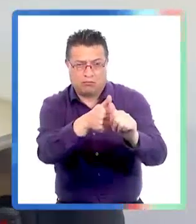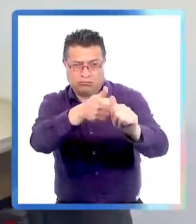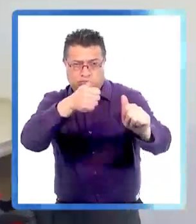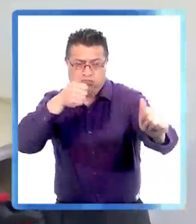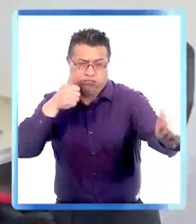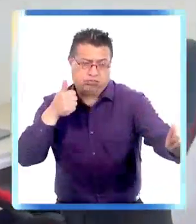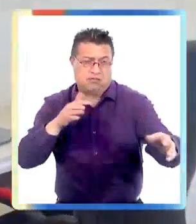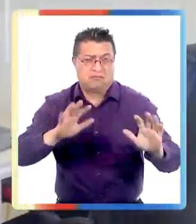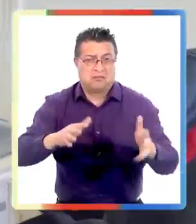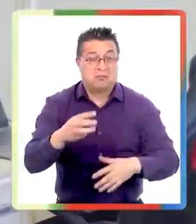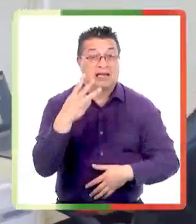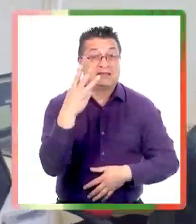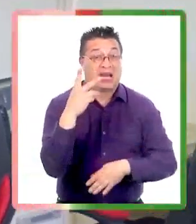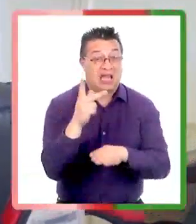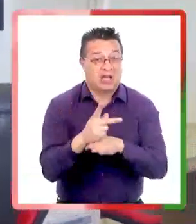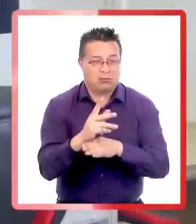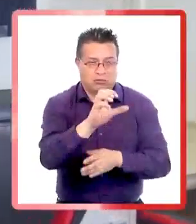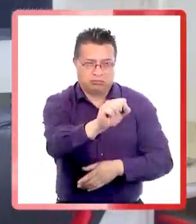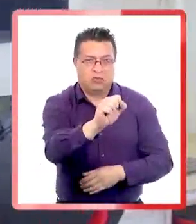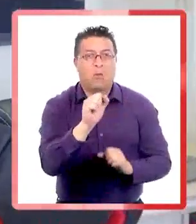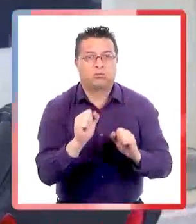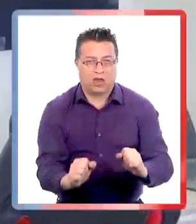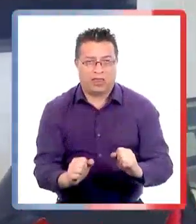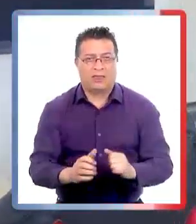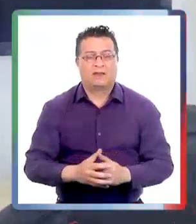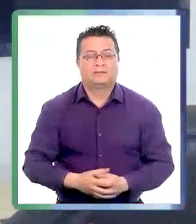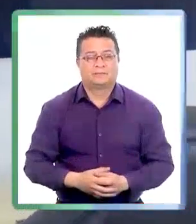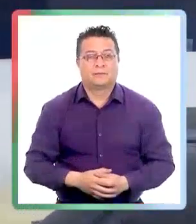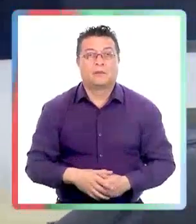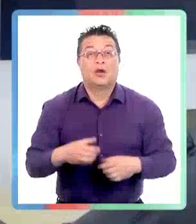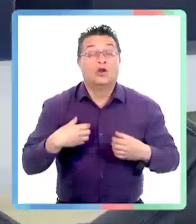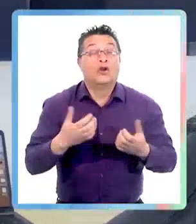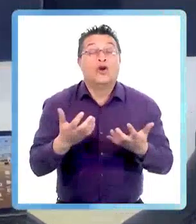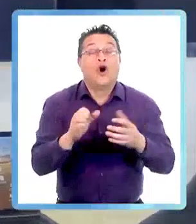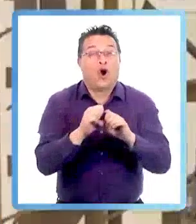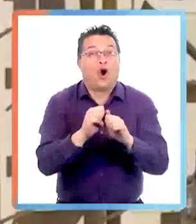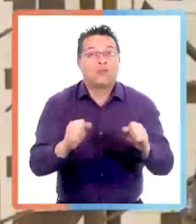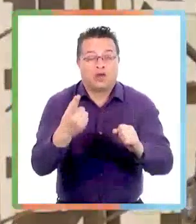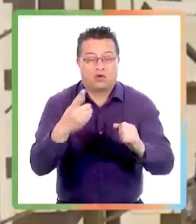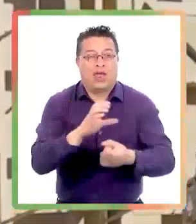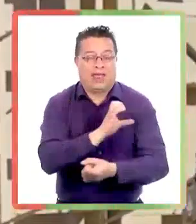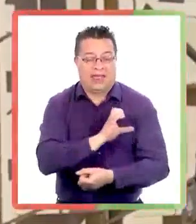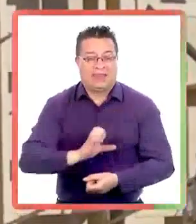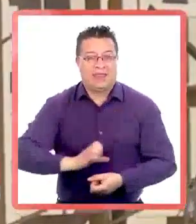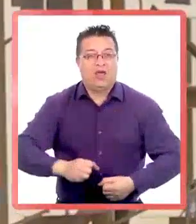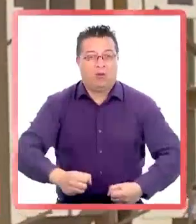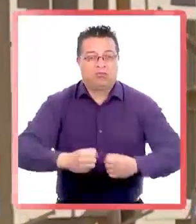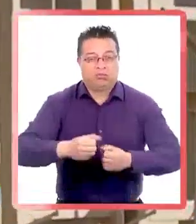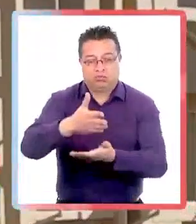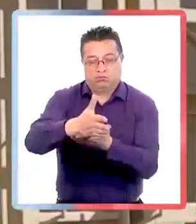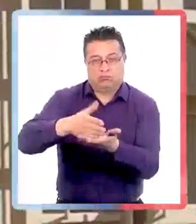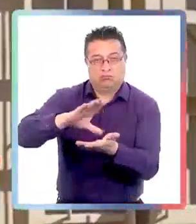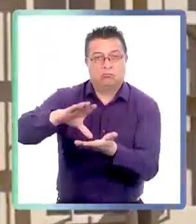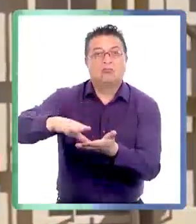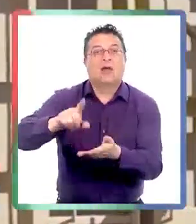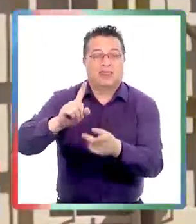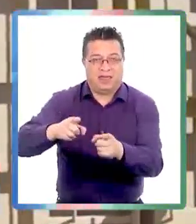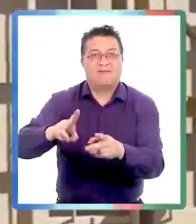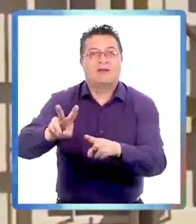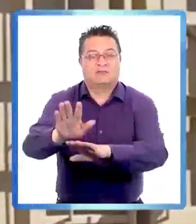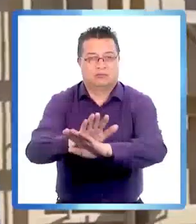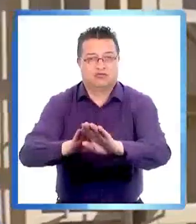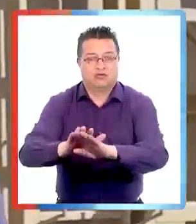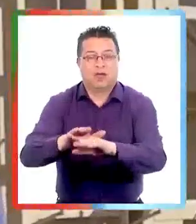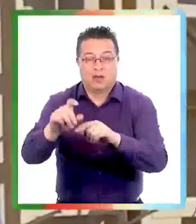detectar a una persona a una distancia de hasta 3 kilómetros. No podemos tener un estado robusto si no tenemos